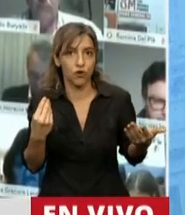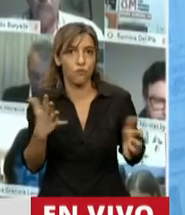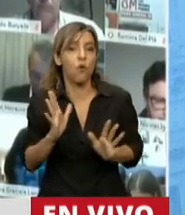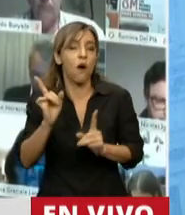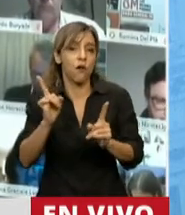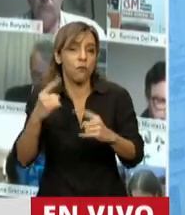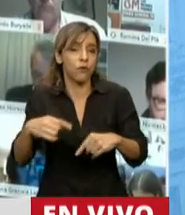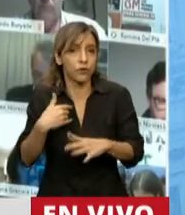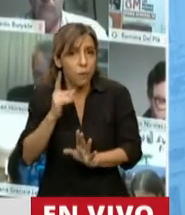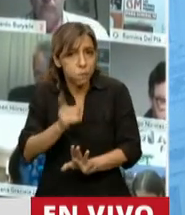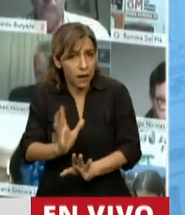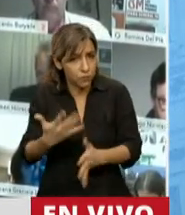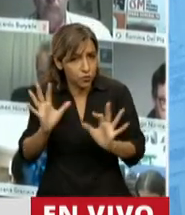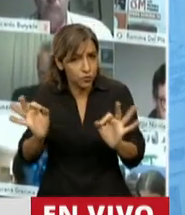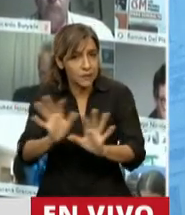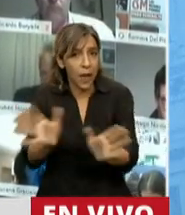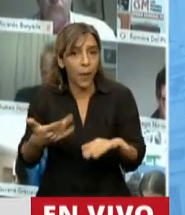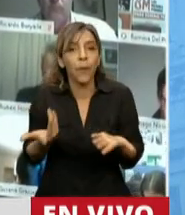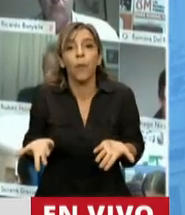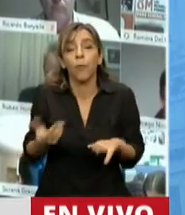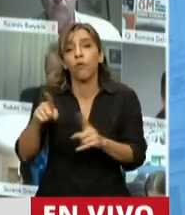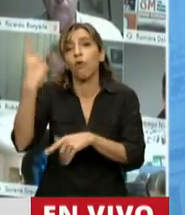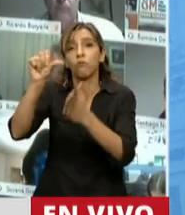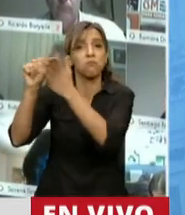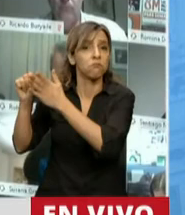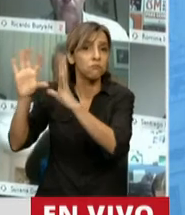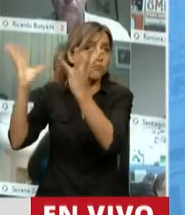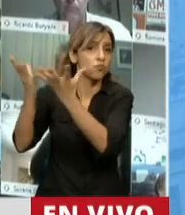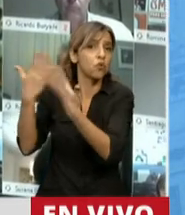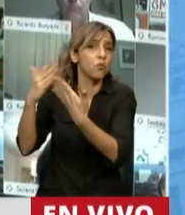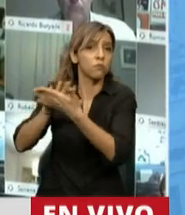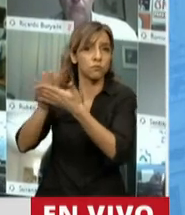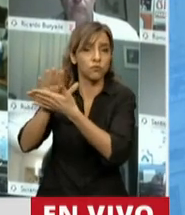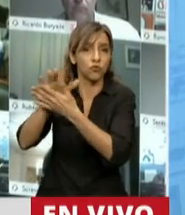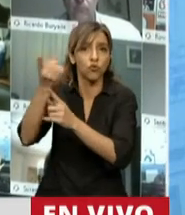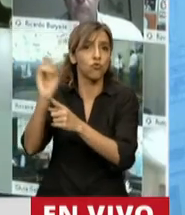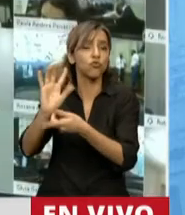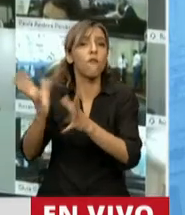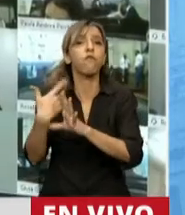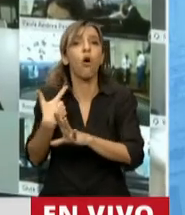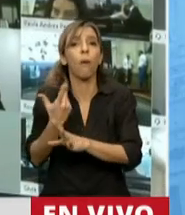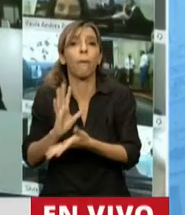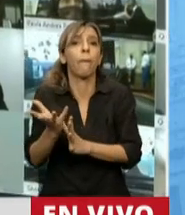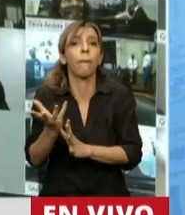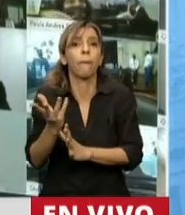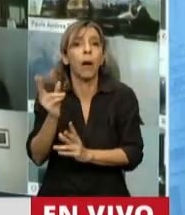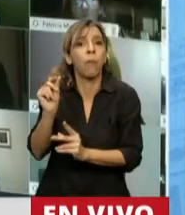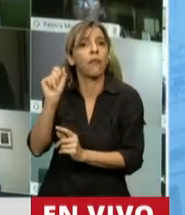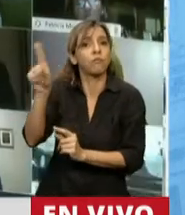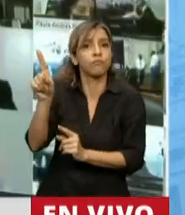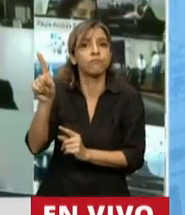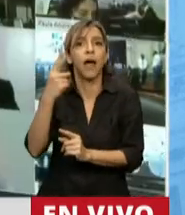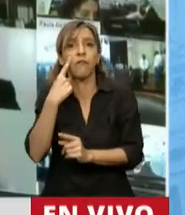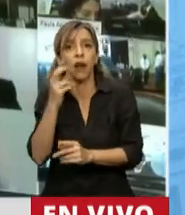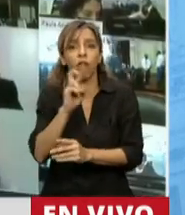mundo, frente a esta crisis, han concurrido a esta monetización, ¿no es cierto?, de su déficit,